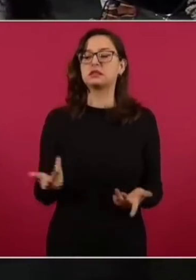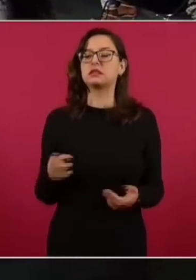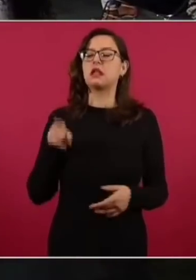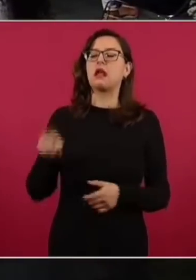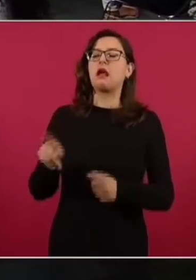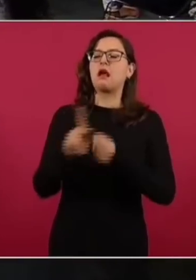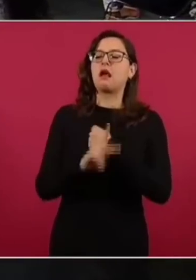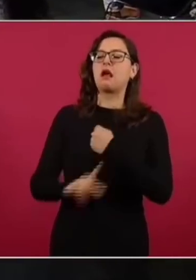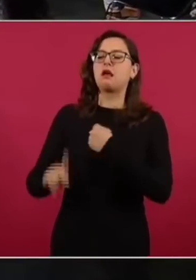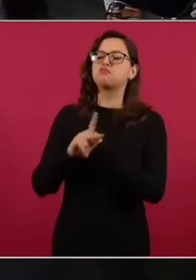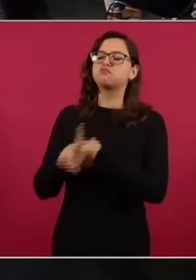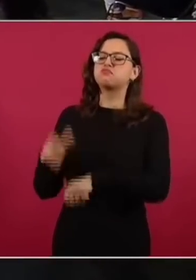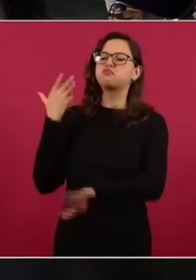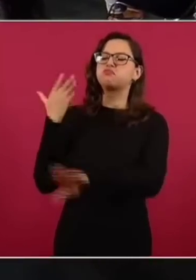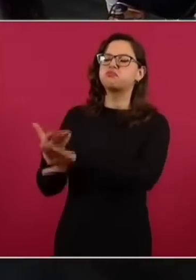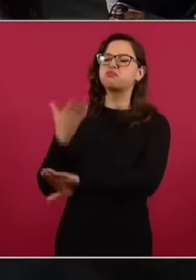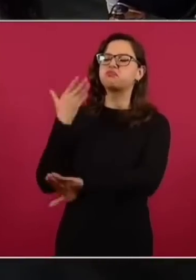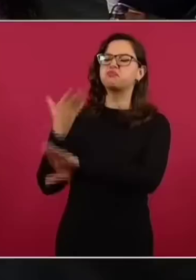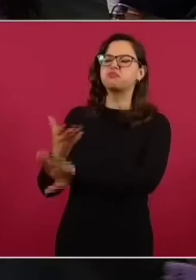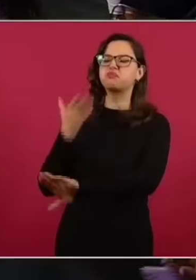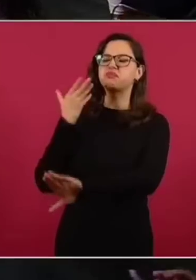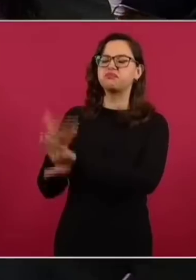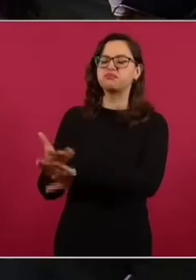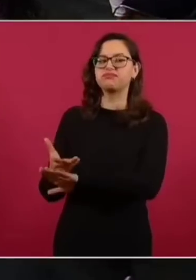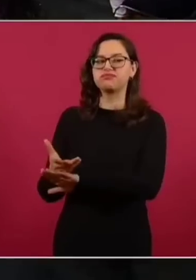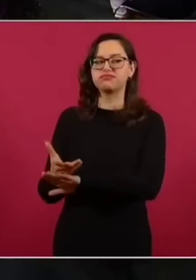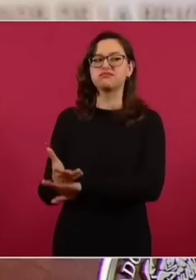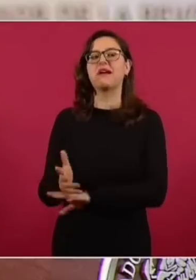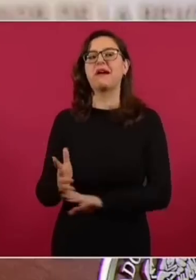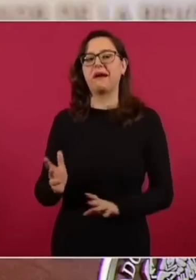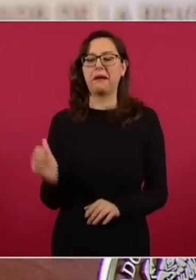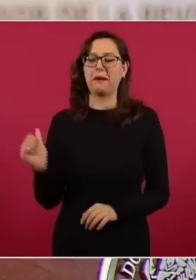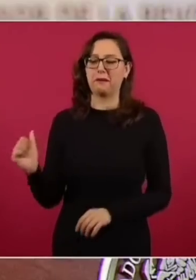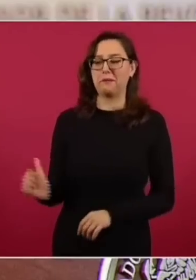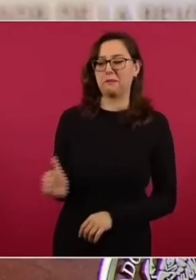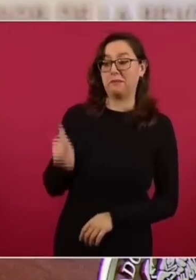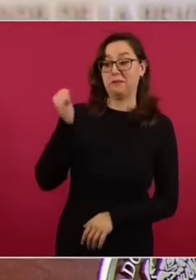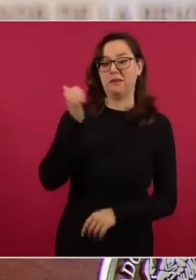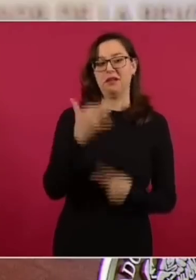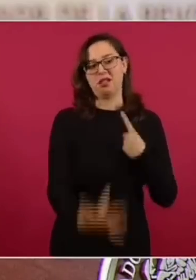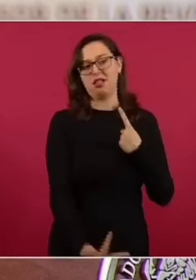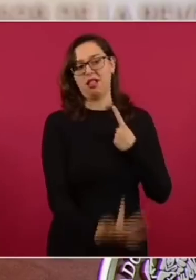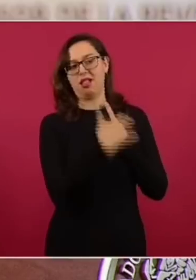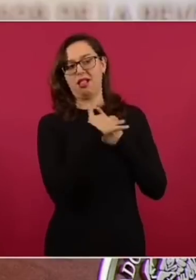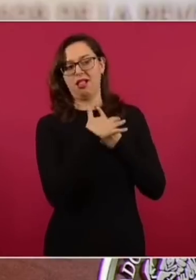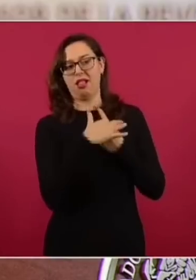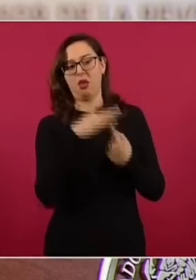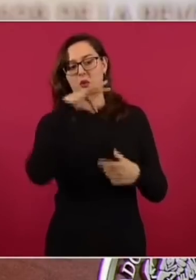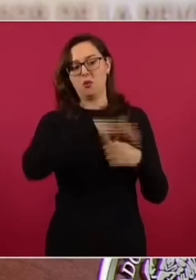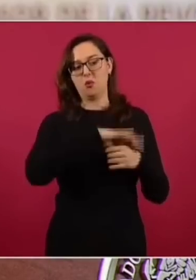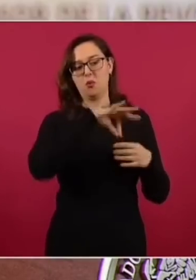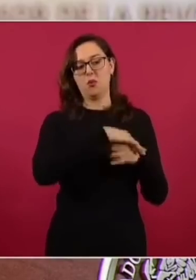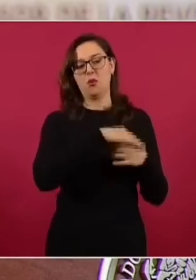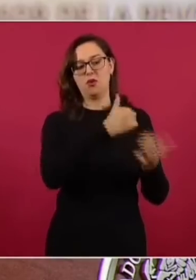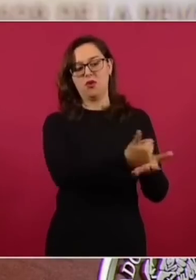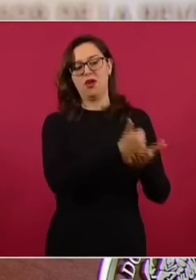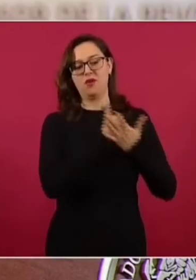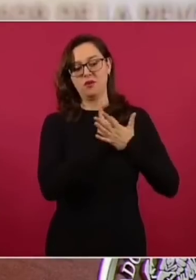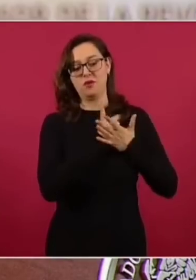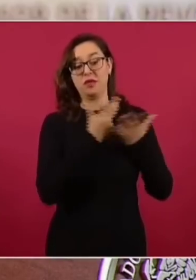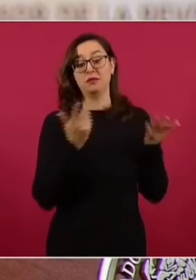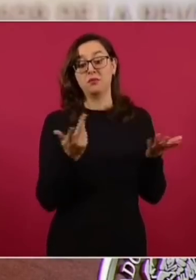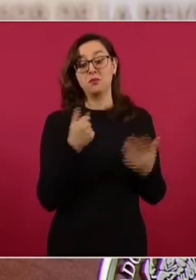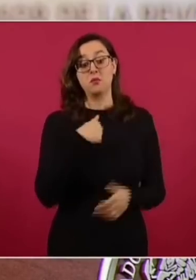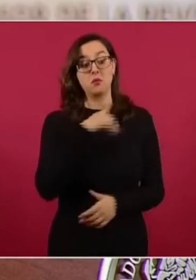se puede sacar beneficio, puede uno llegar a ser hasta